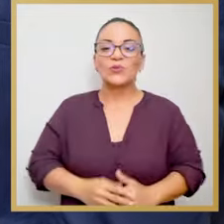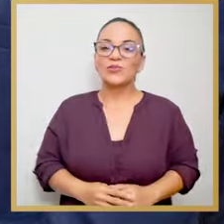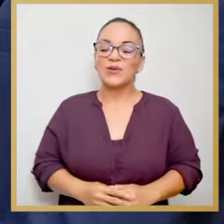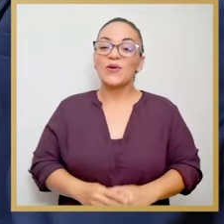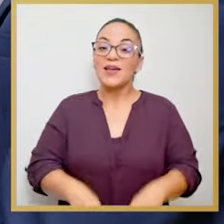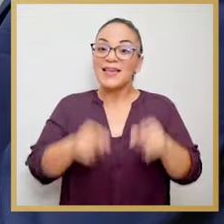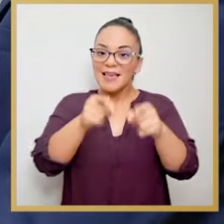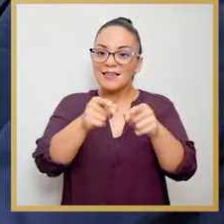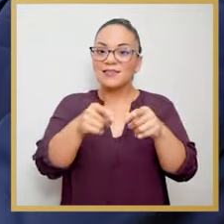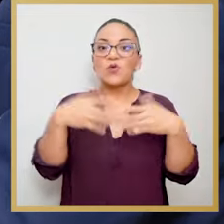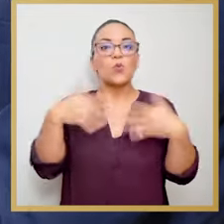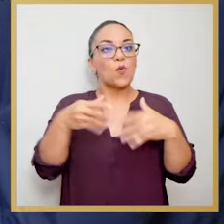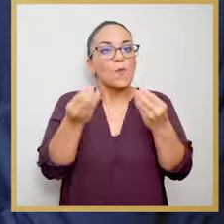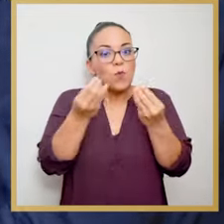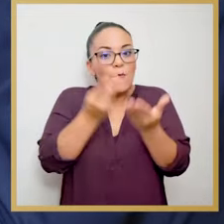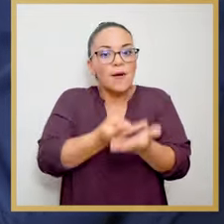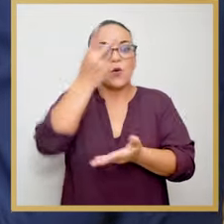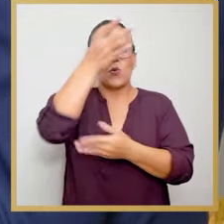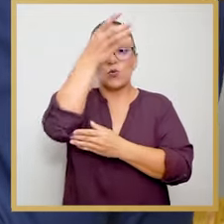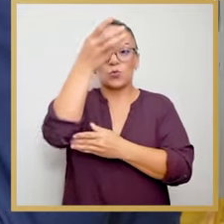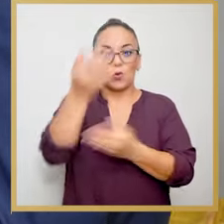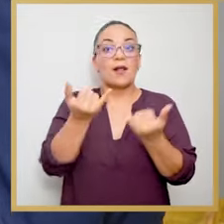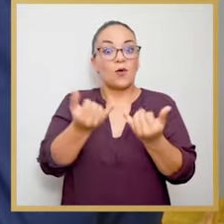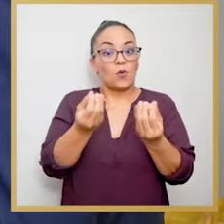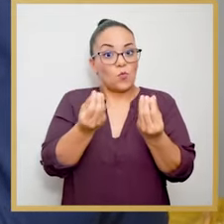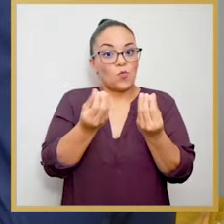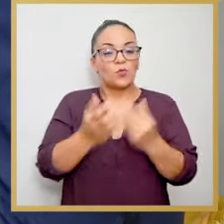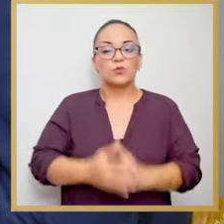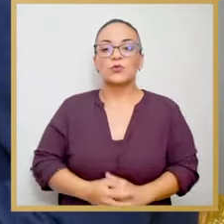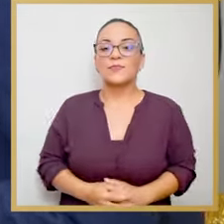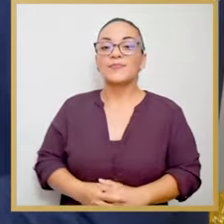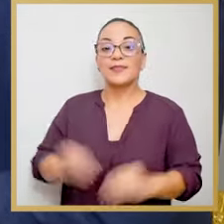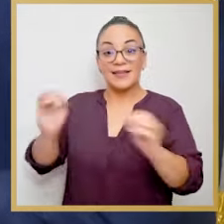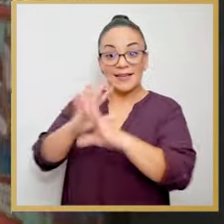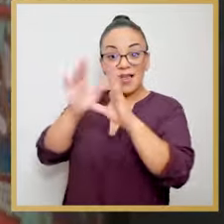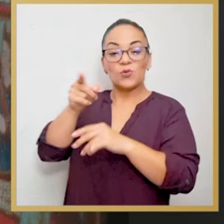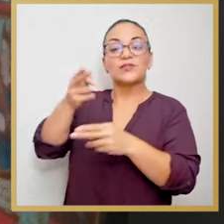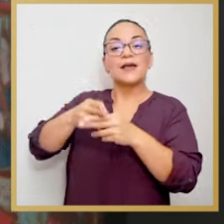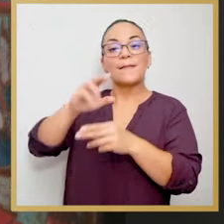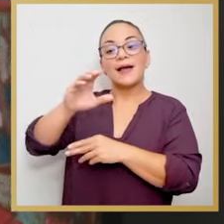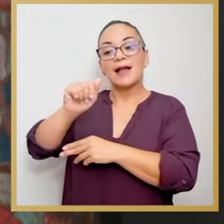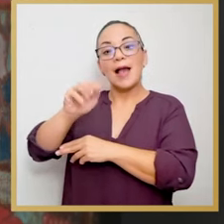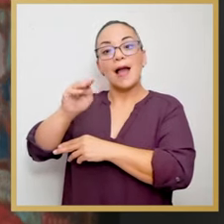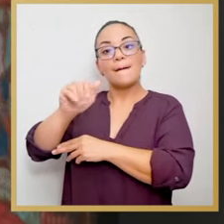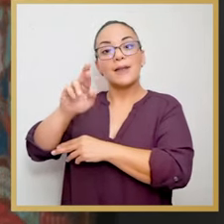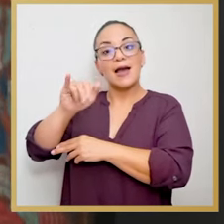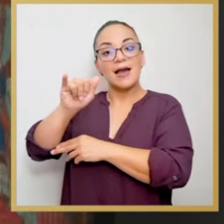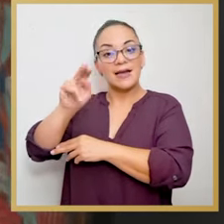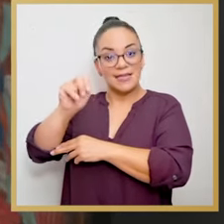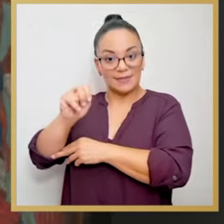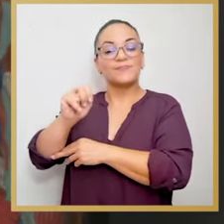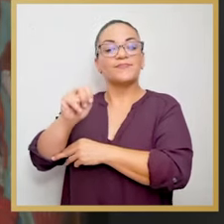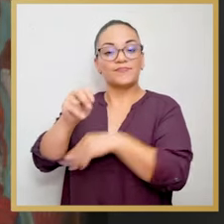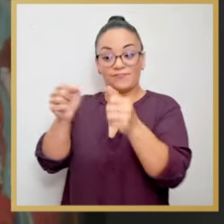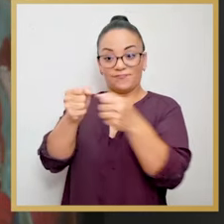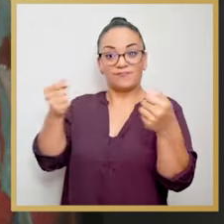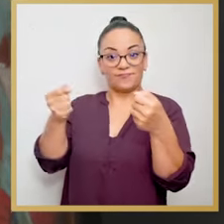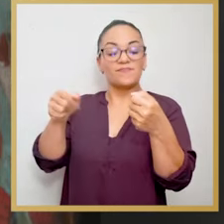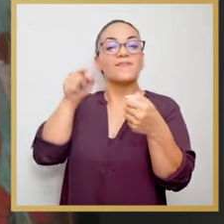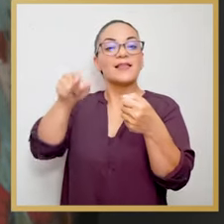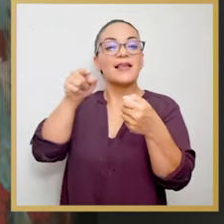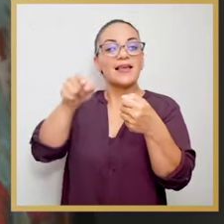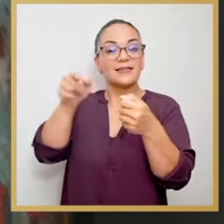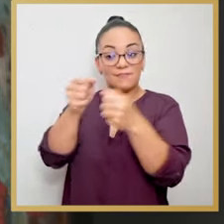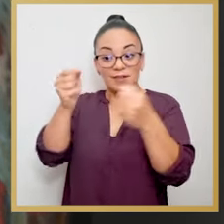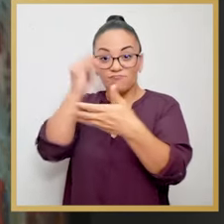y es uno de los que más valor cultural tienen en este momento. Claro, esto se llama un camarín. Es un camarín que